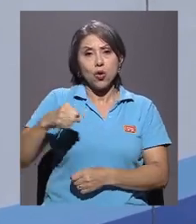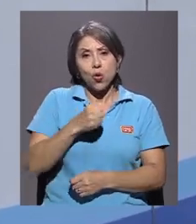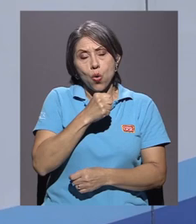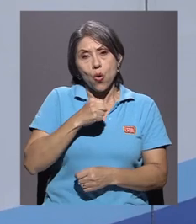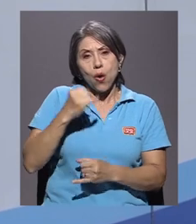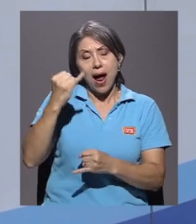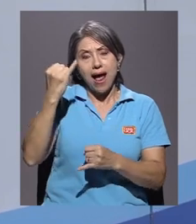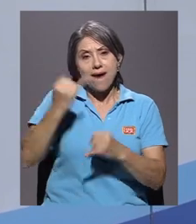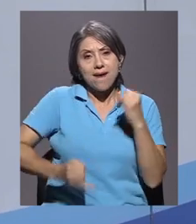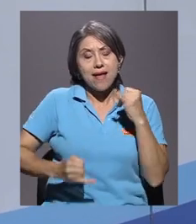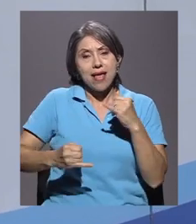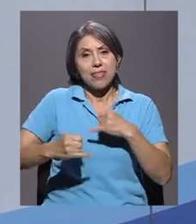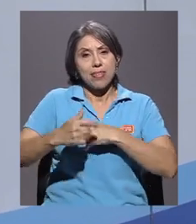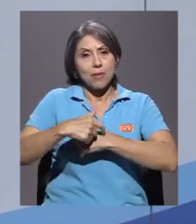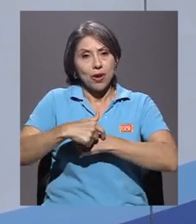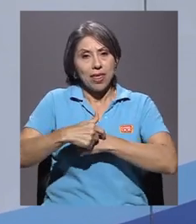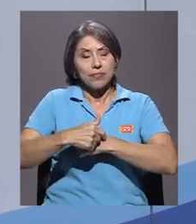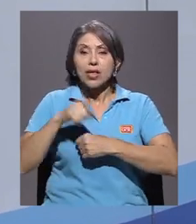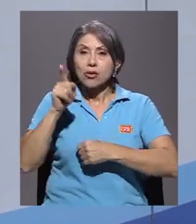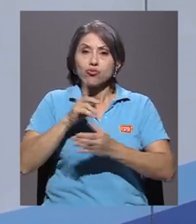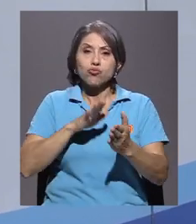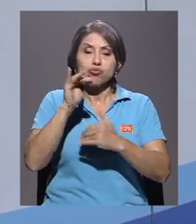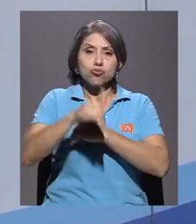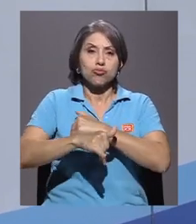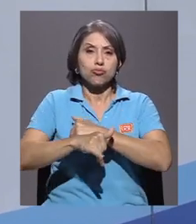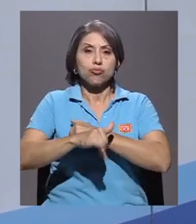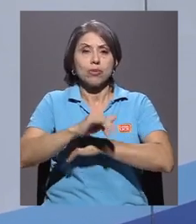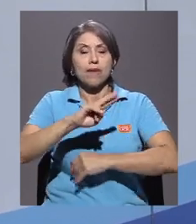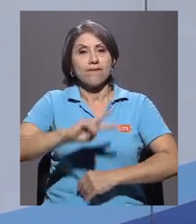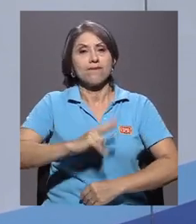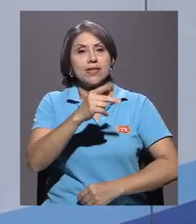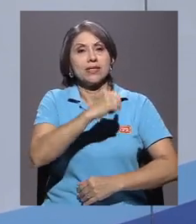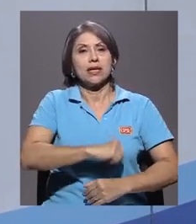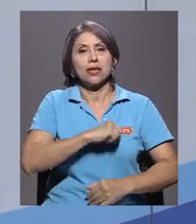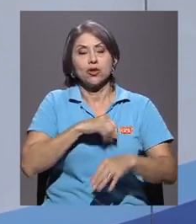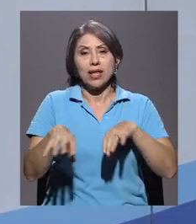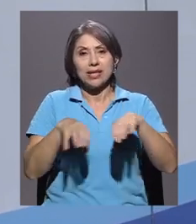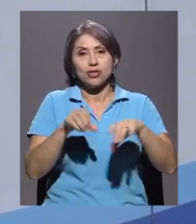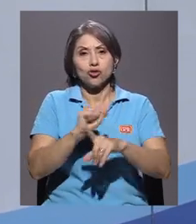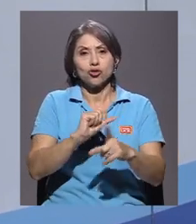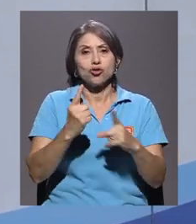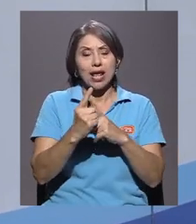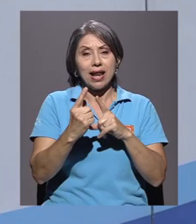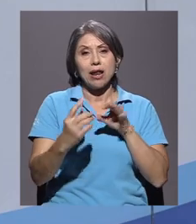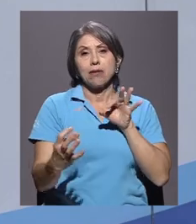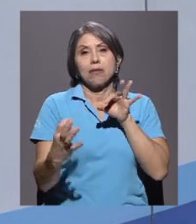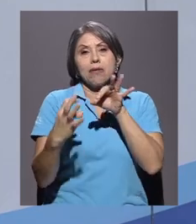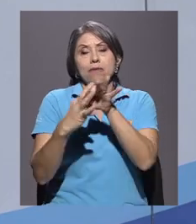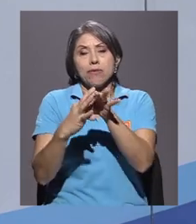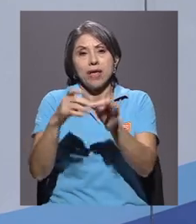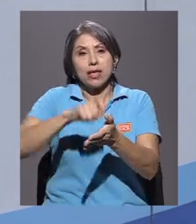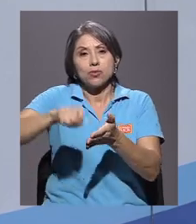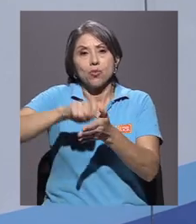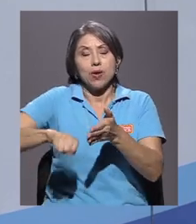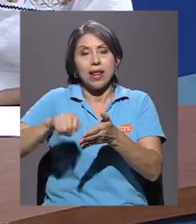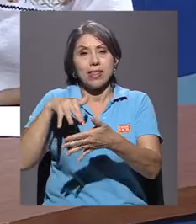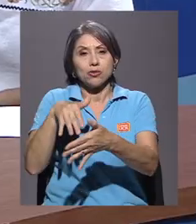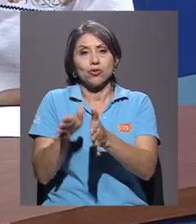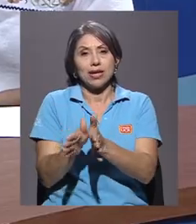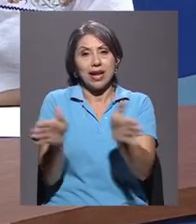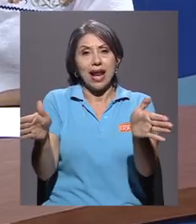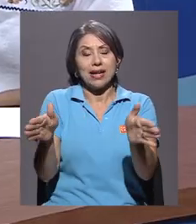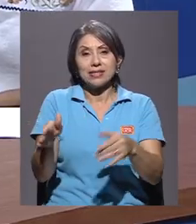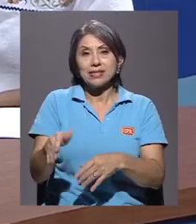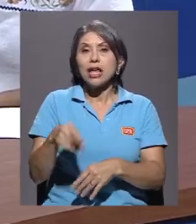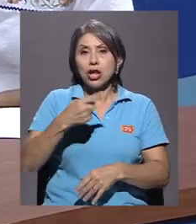UCR Coral es un proyecto de la Vicerrectoría de Acción Social, conjugado en la Escuela de Estudios Generales. Nosotros iniciamos primero en la